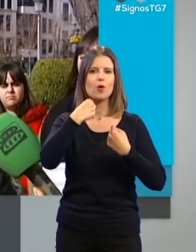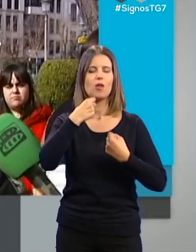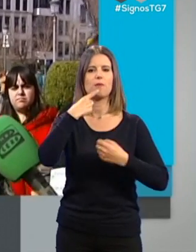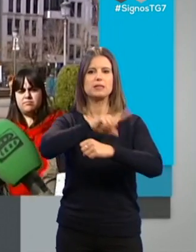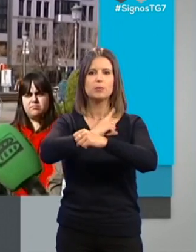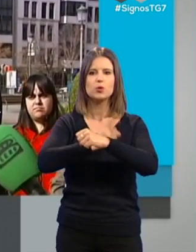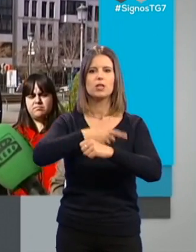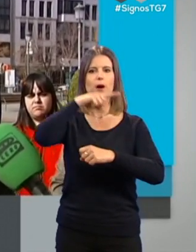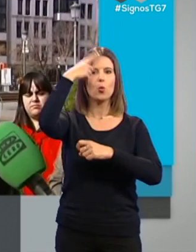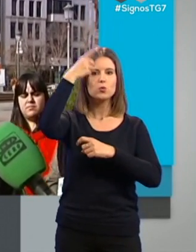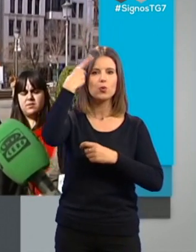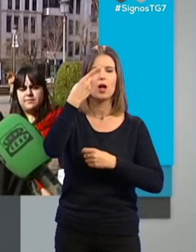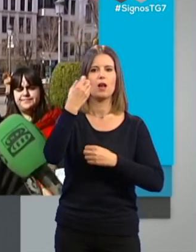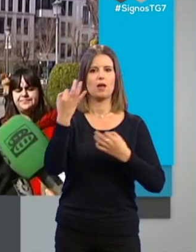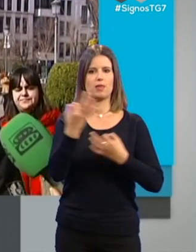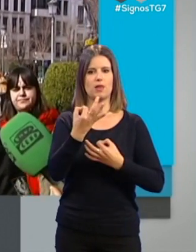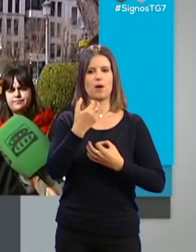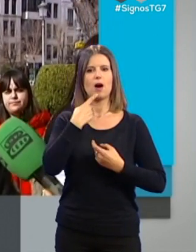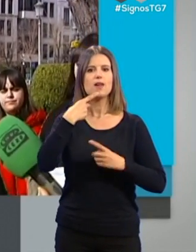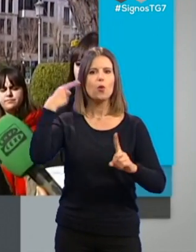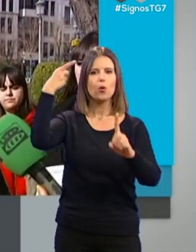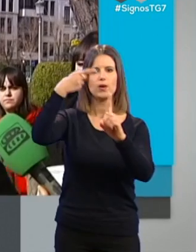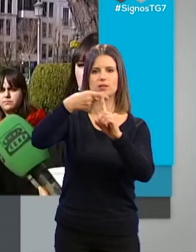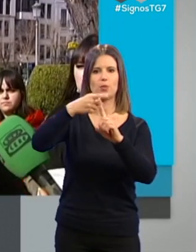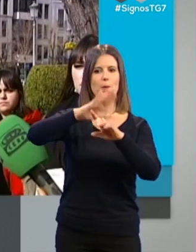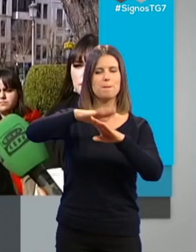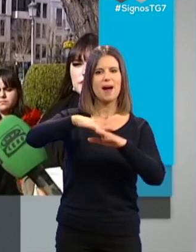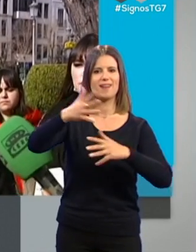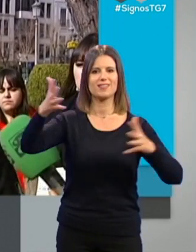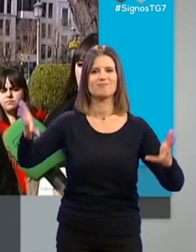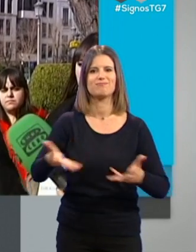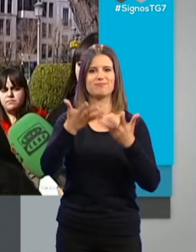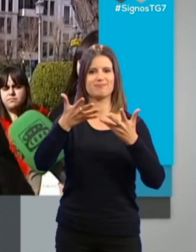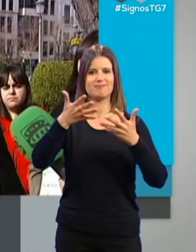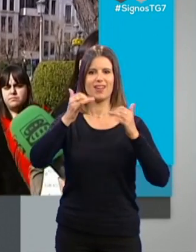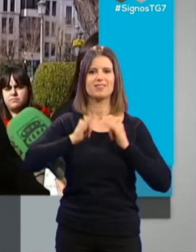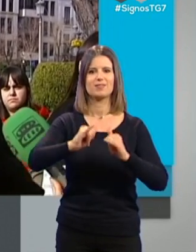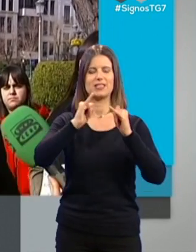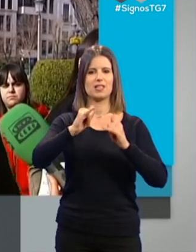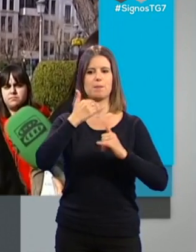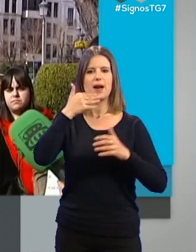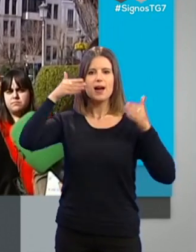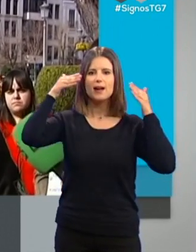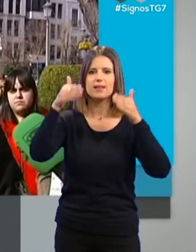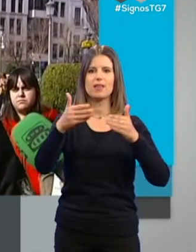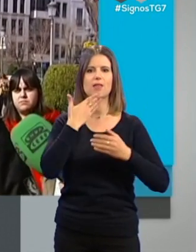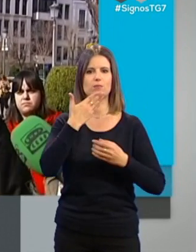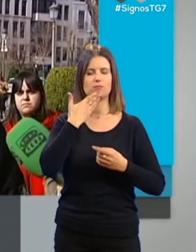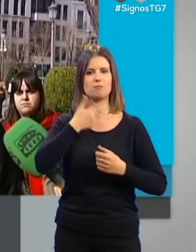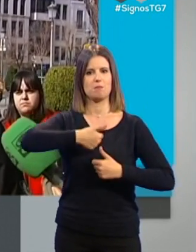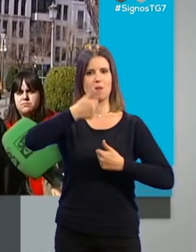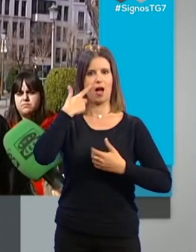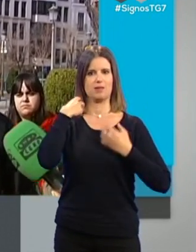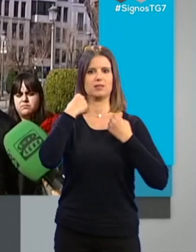deportivas, culturales, que tengan una finalidad para dinamizar, para atender el entretenimiento de forma